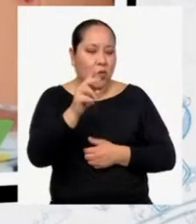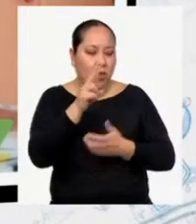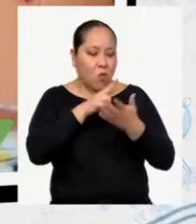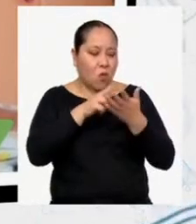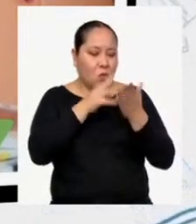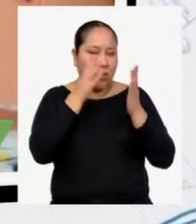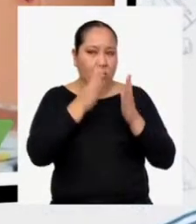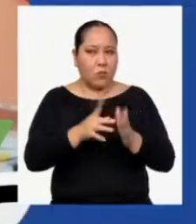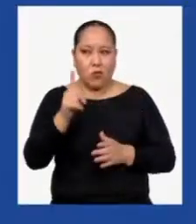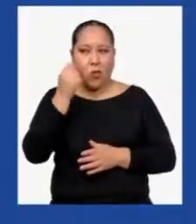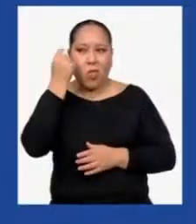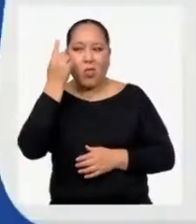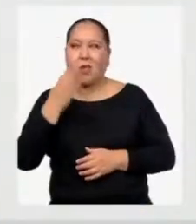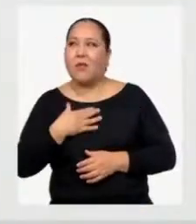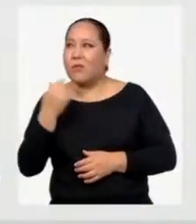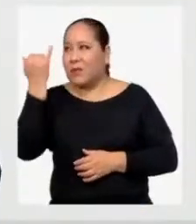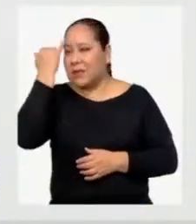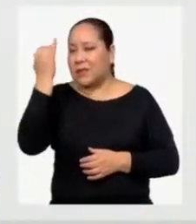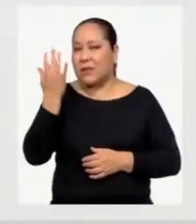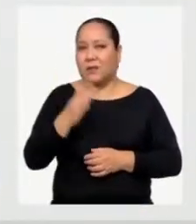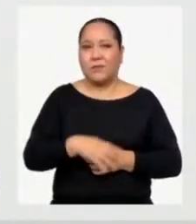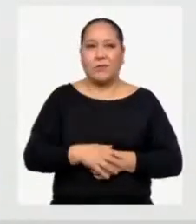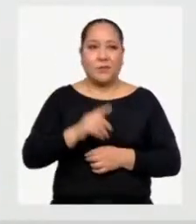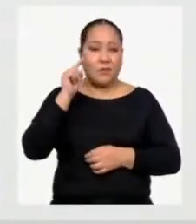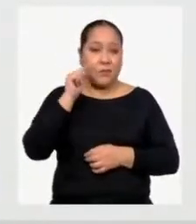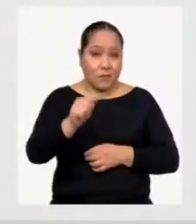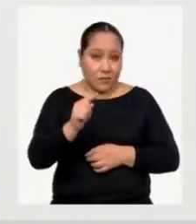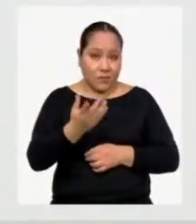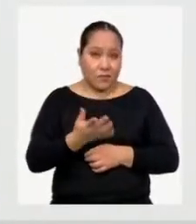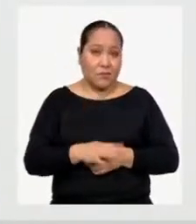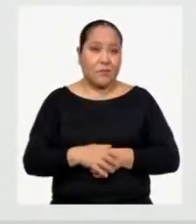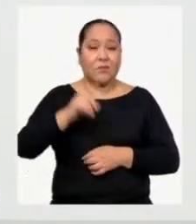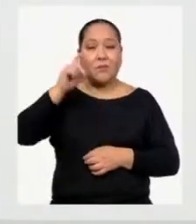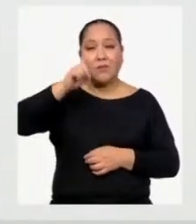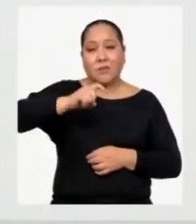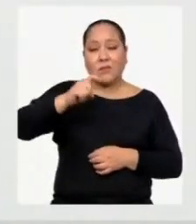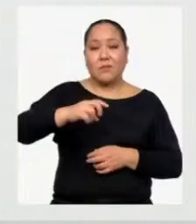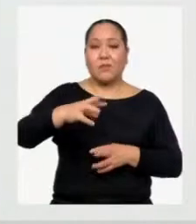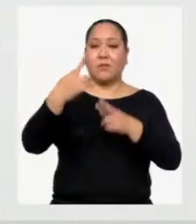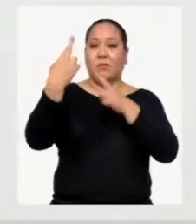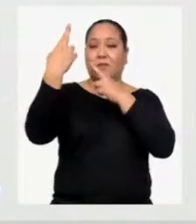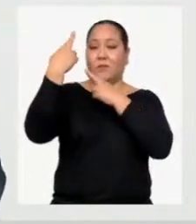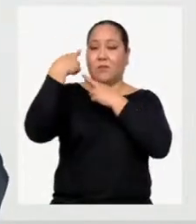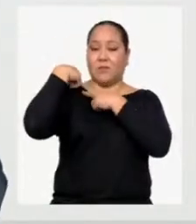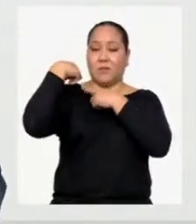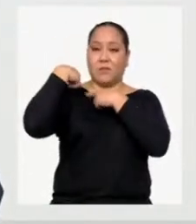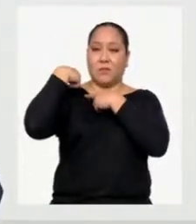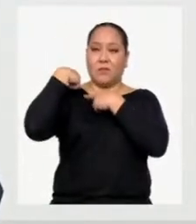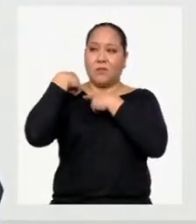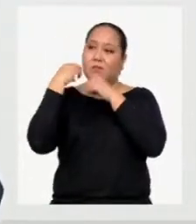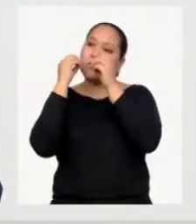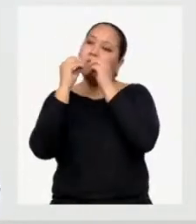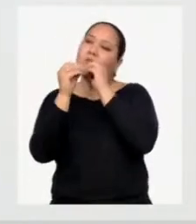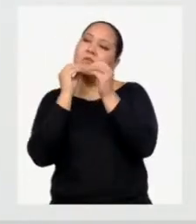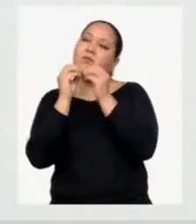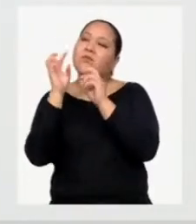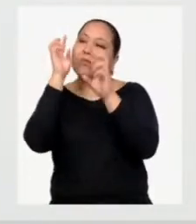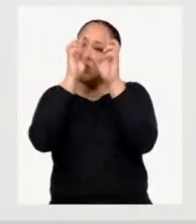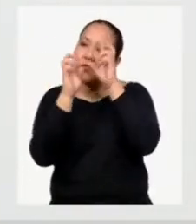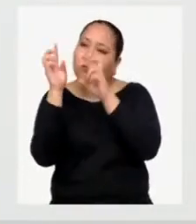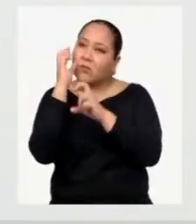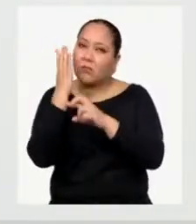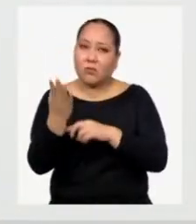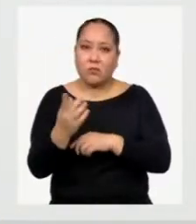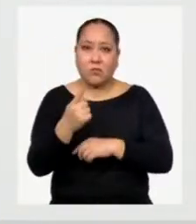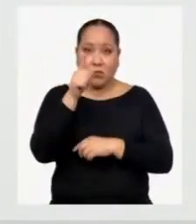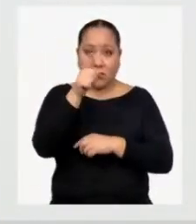entiende mis ideas? En ese caso, tenemos el deber de absolver sus dudas e inquietudes Como